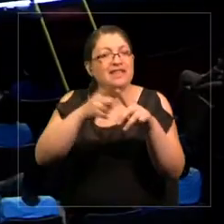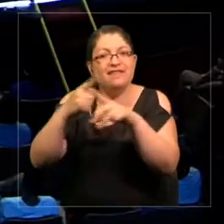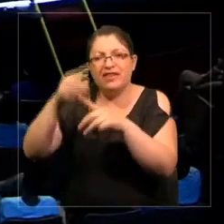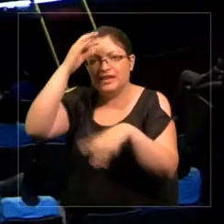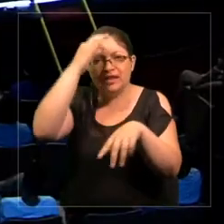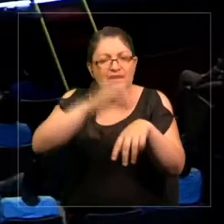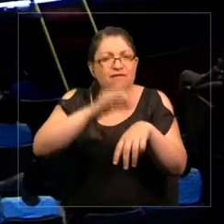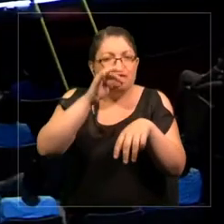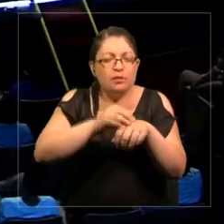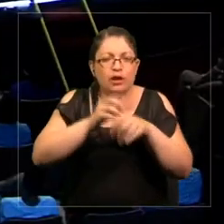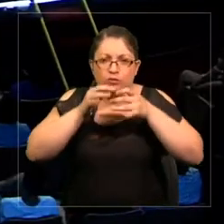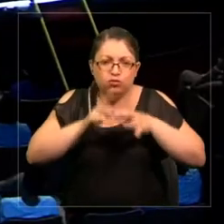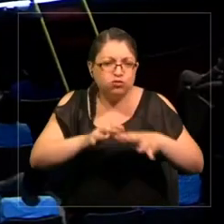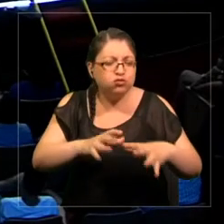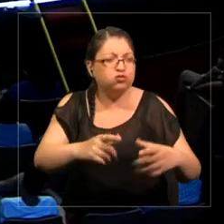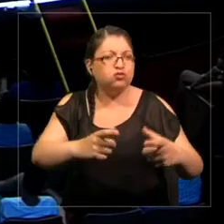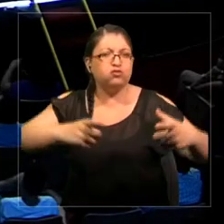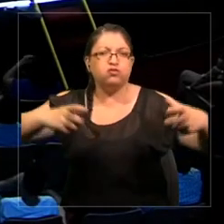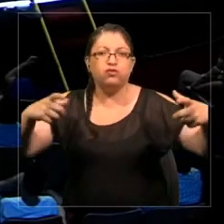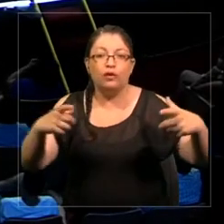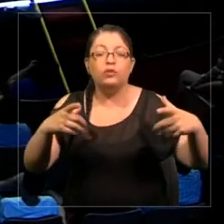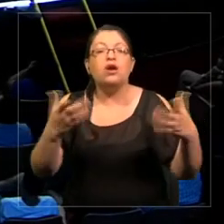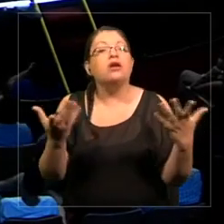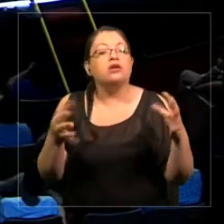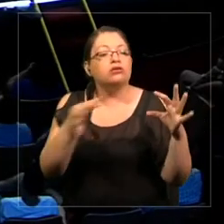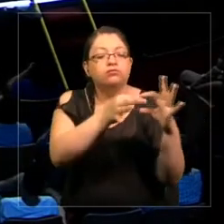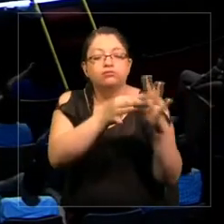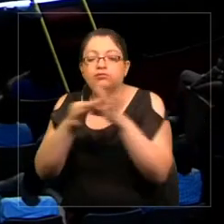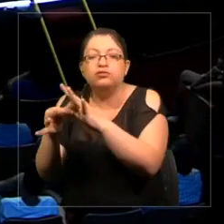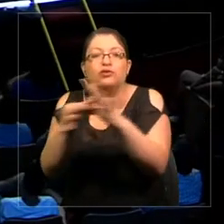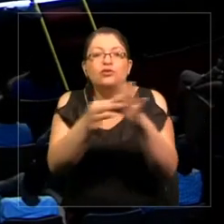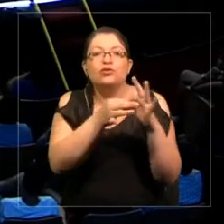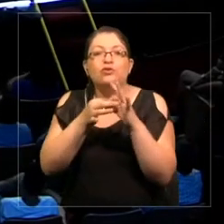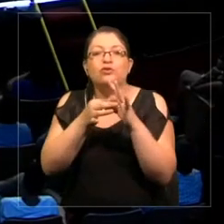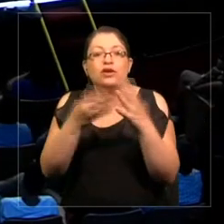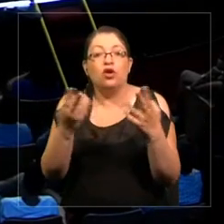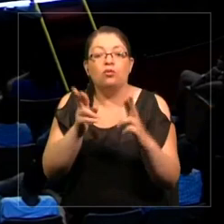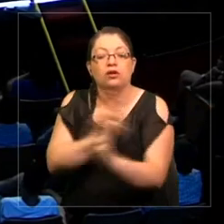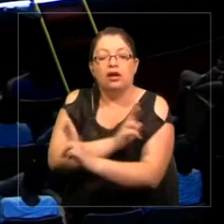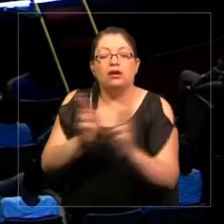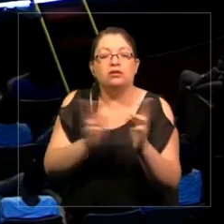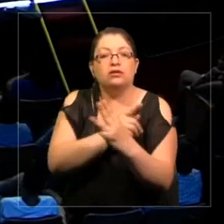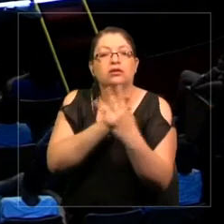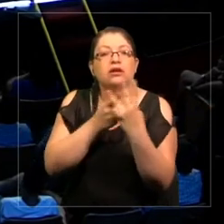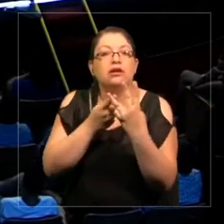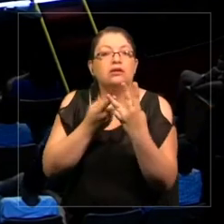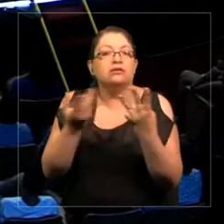gigantes. ¿Cómo están conectadas? ¿Cuál es la relación entre ellas?